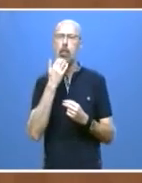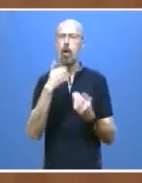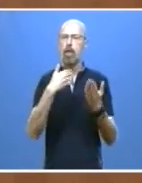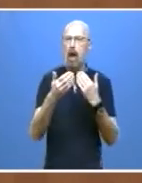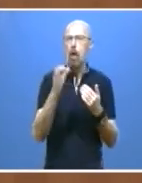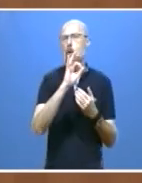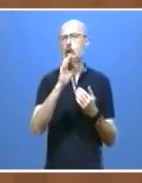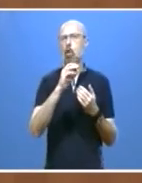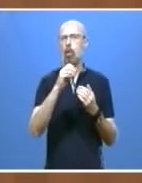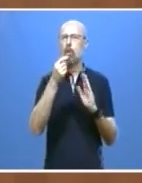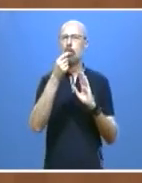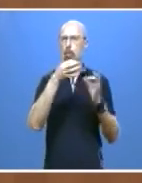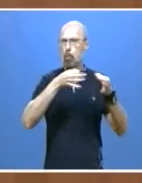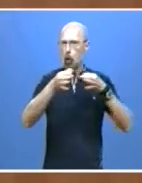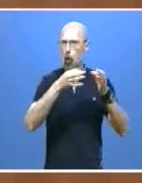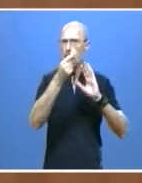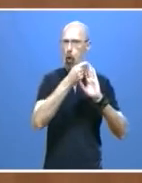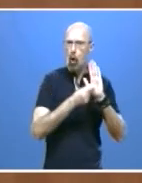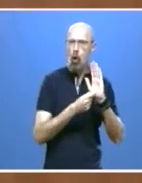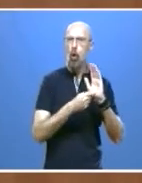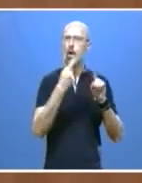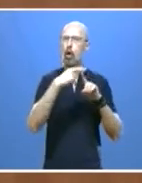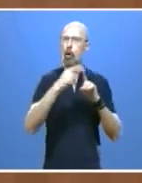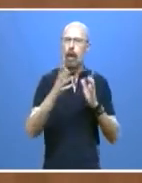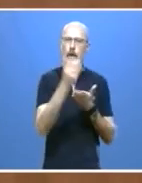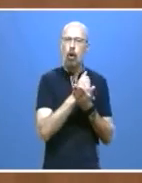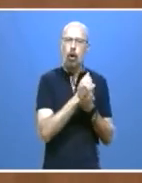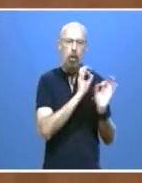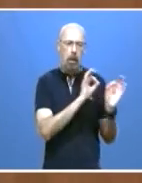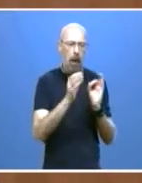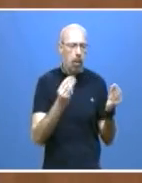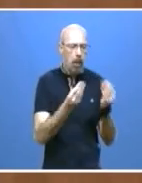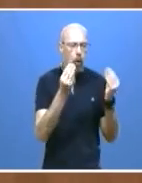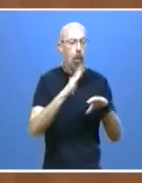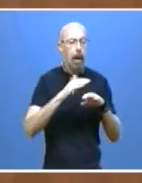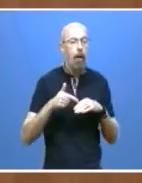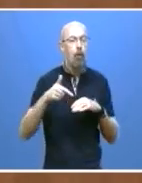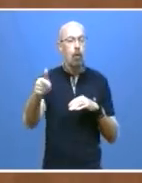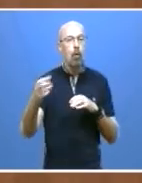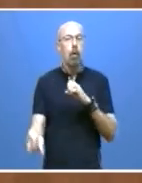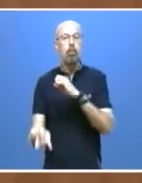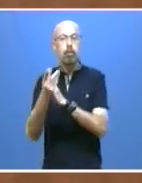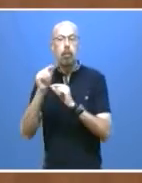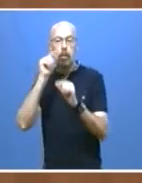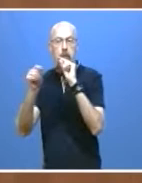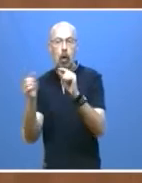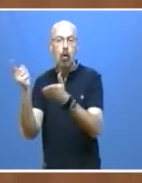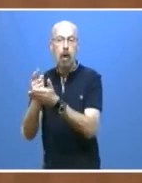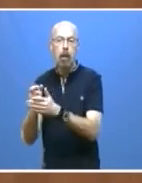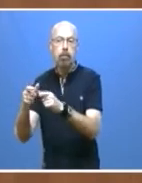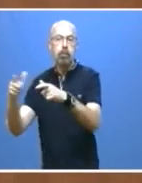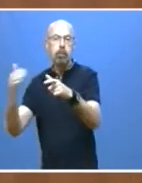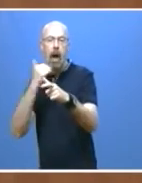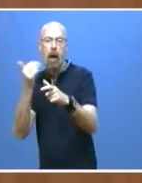dispositivos para dar respuesta eficaz a cualquier futuro brote. Reforzaremos los dispositivos